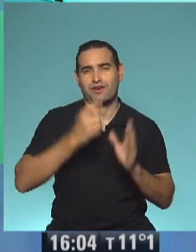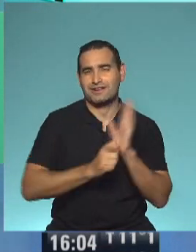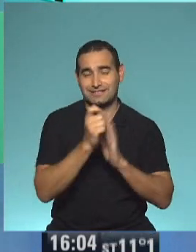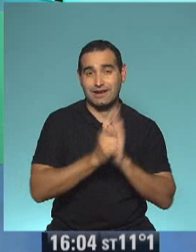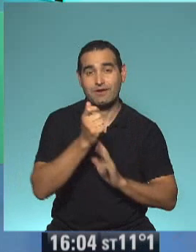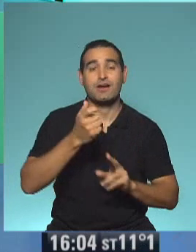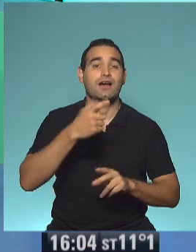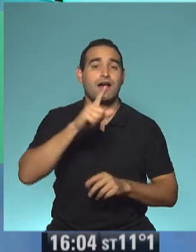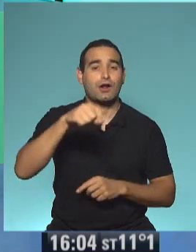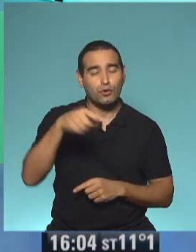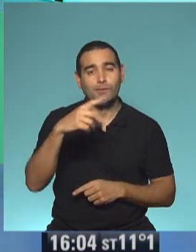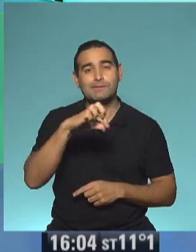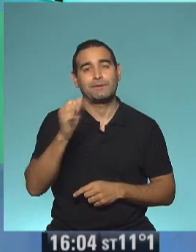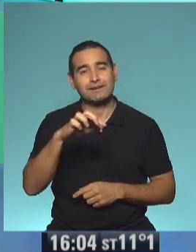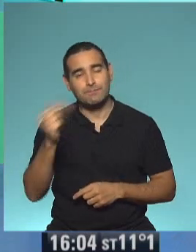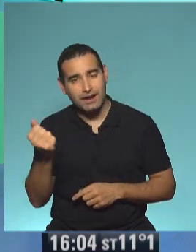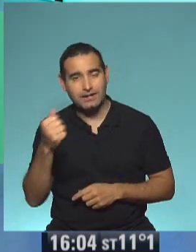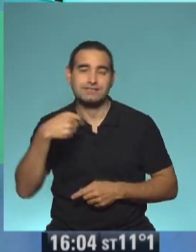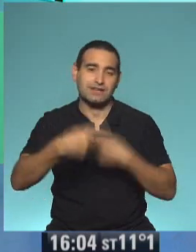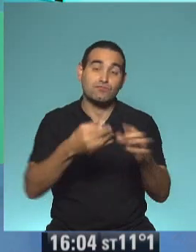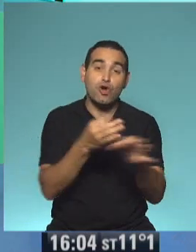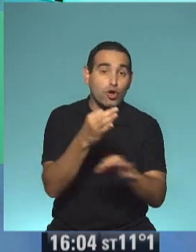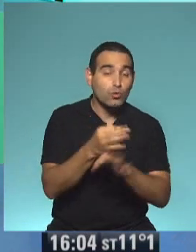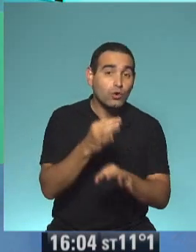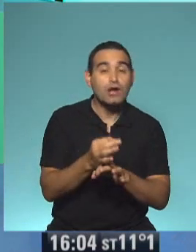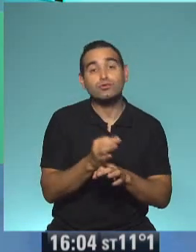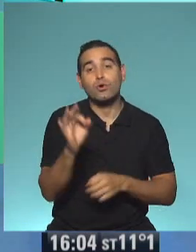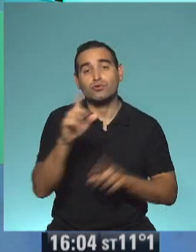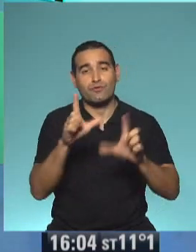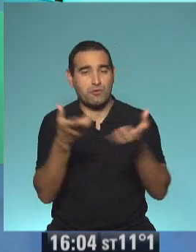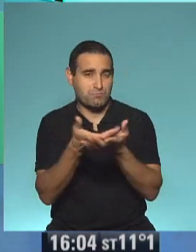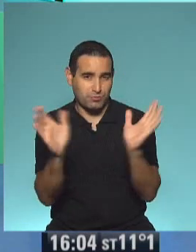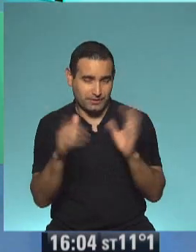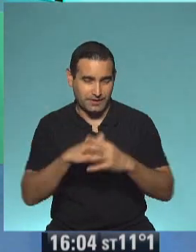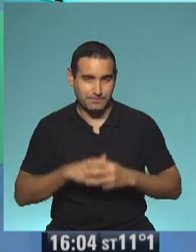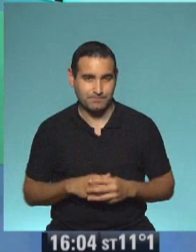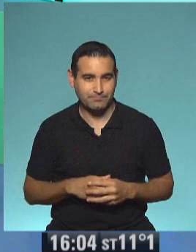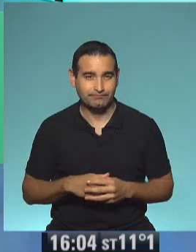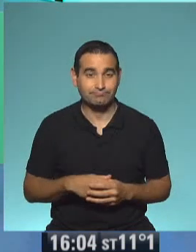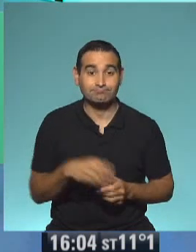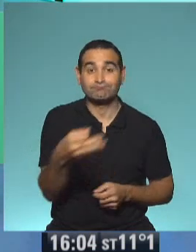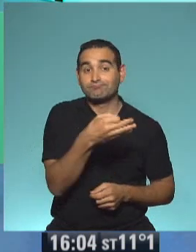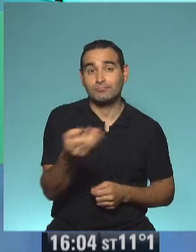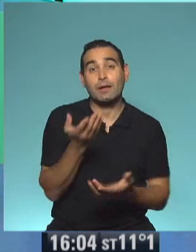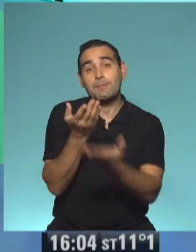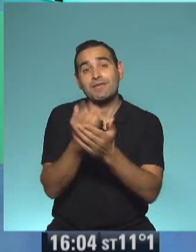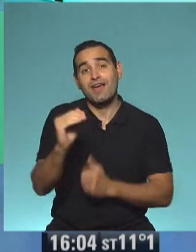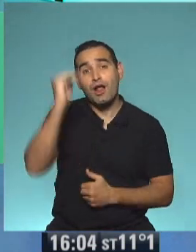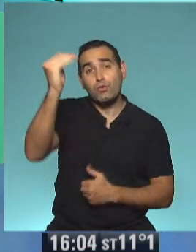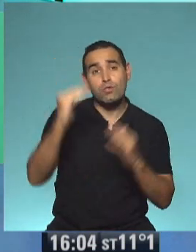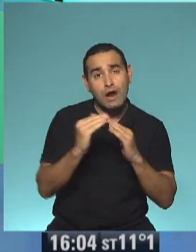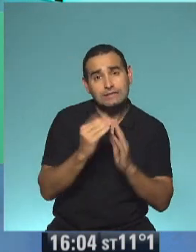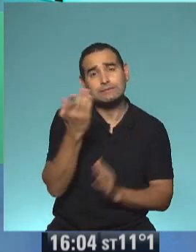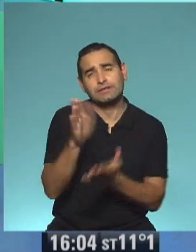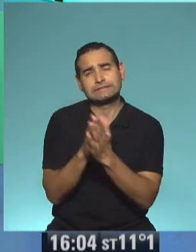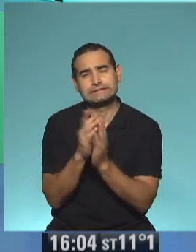arroba canalpacapaca, arroba seguimos educando, arroba tv-publica. Ahí está, le piden al adulto que esté en casa que nos